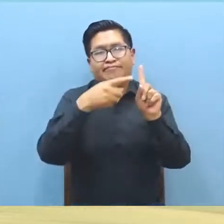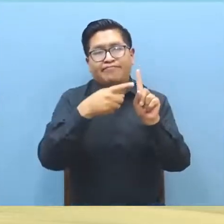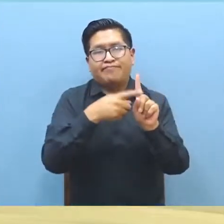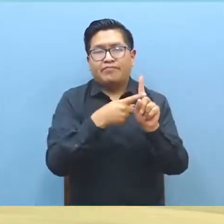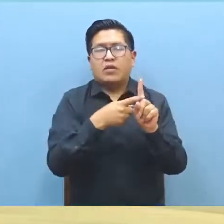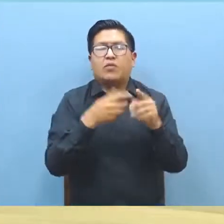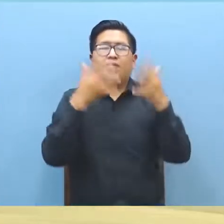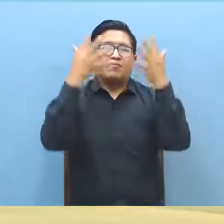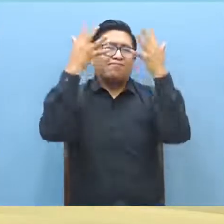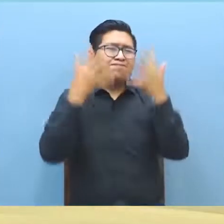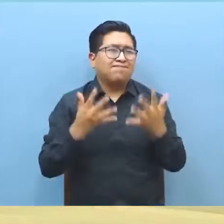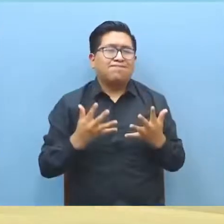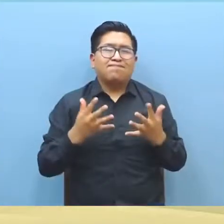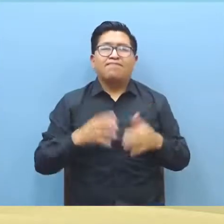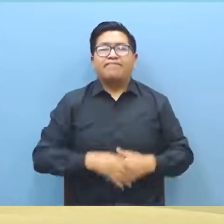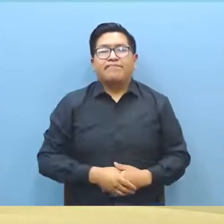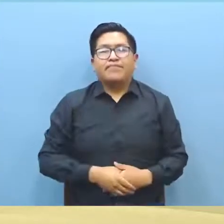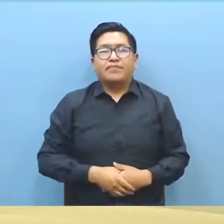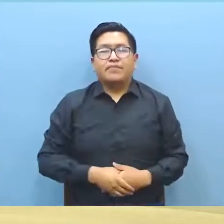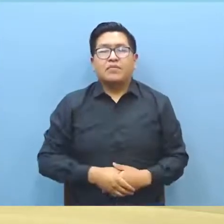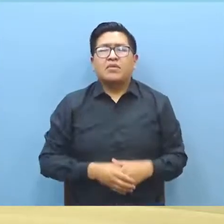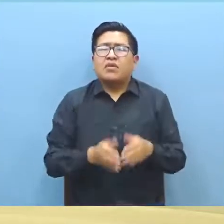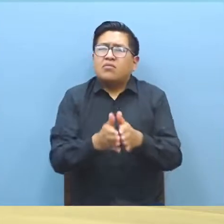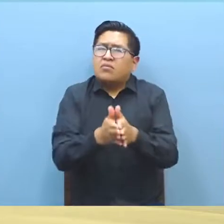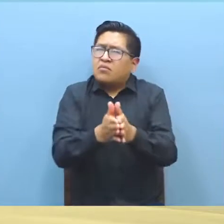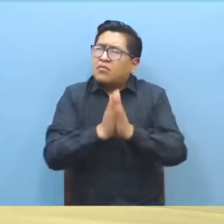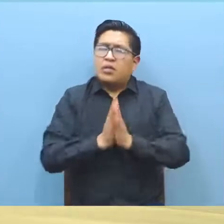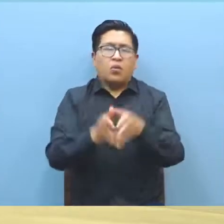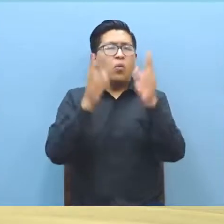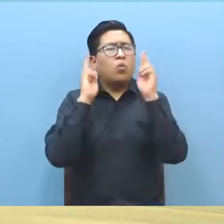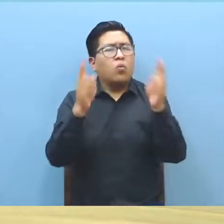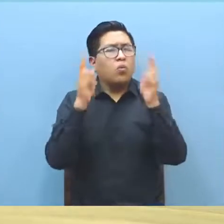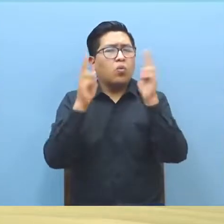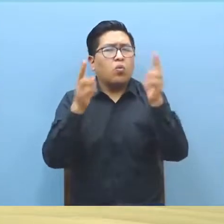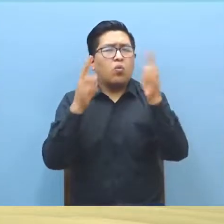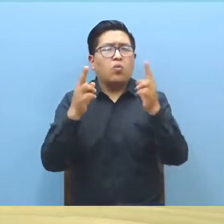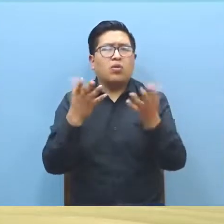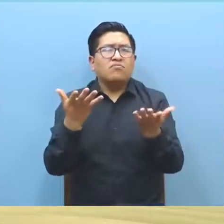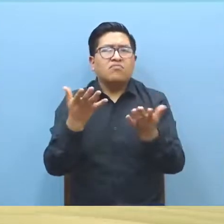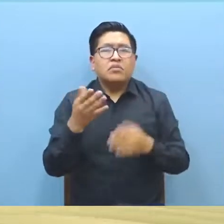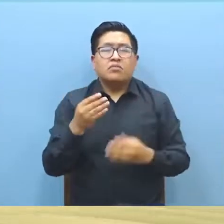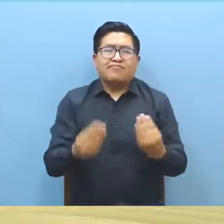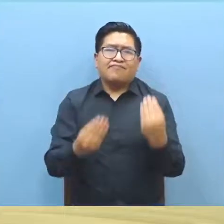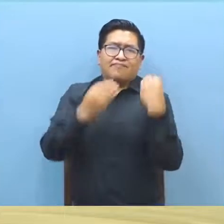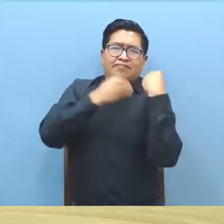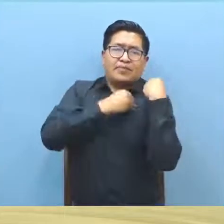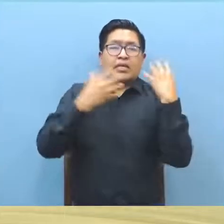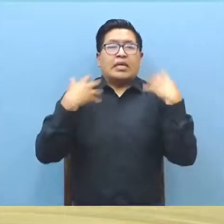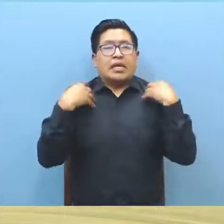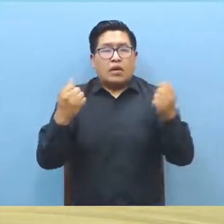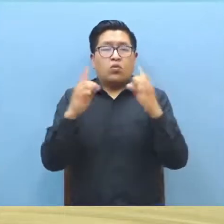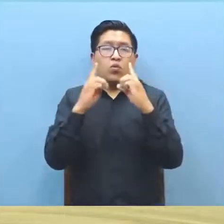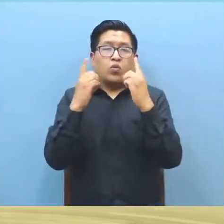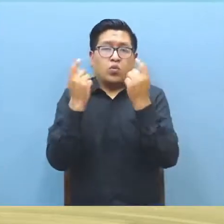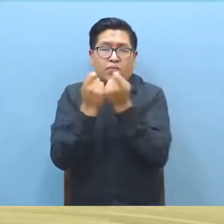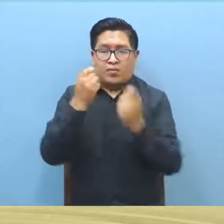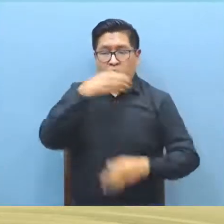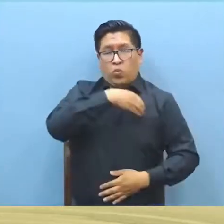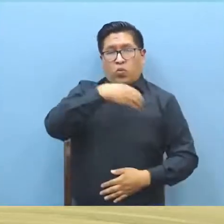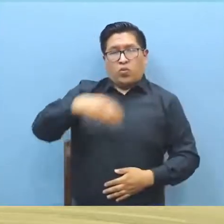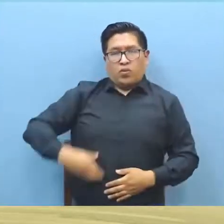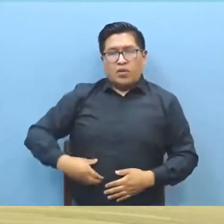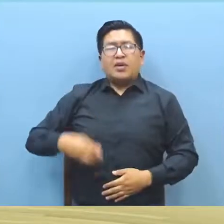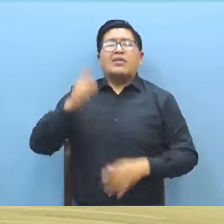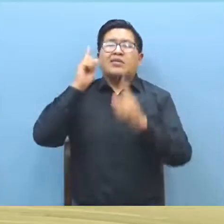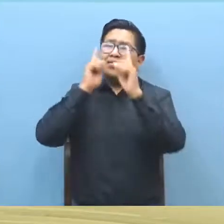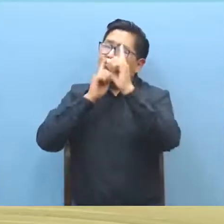realmente triste. Pedimos a la brevedad posible al Servicio Departamental de Salud a designar a